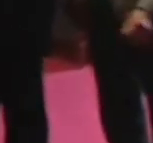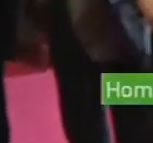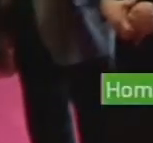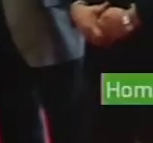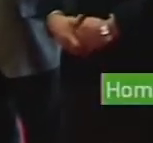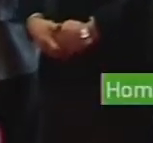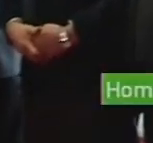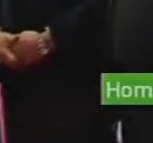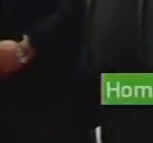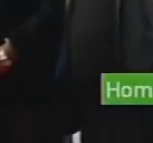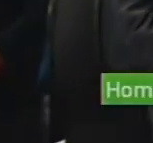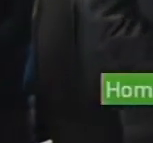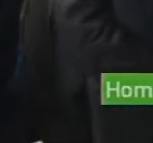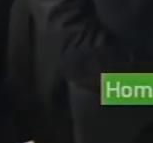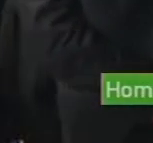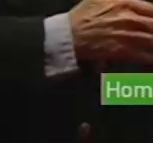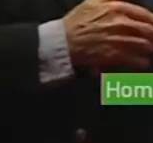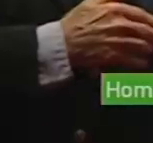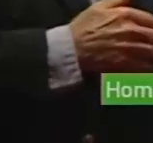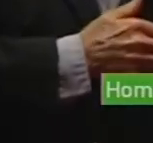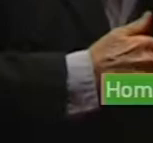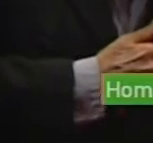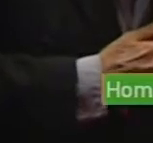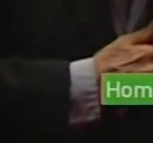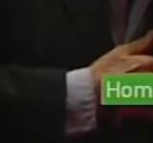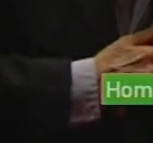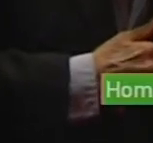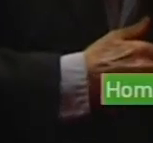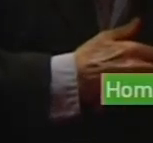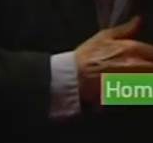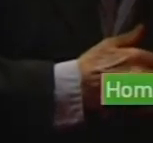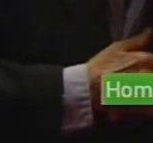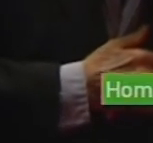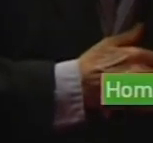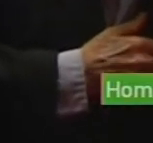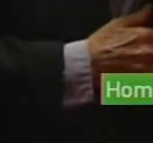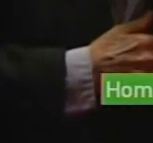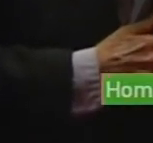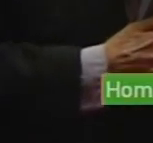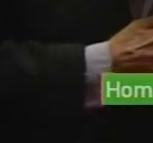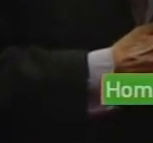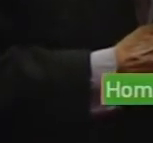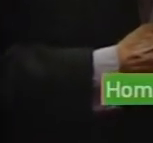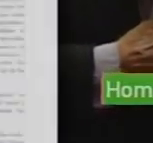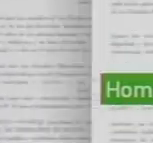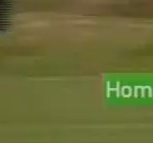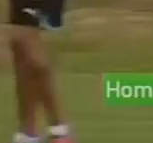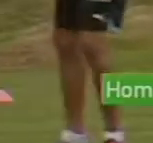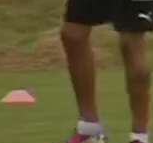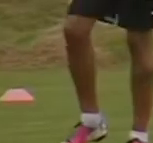El Senado le realizó un emotivo homenaje a Carlos Páez Vilaró Con la presencia del presidente José Mujica